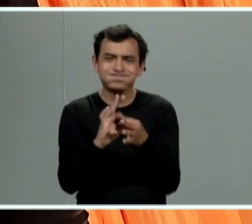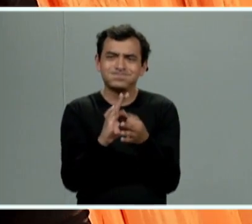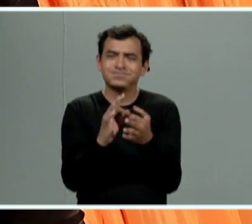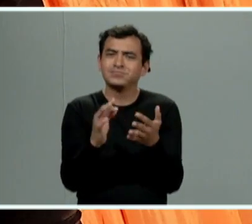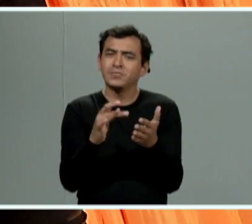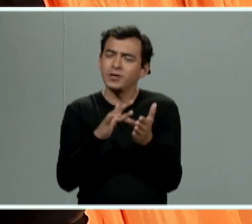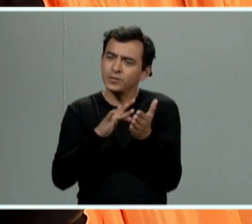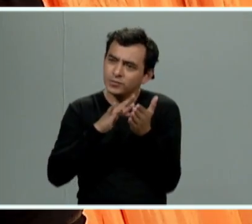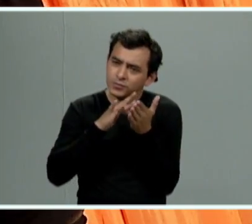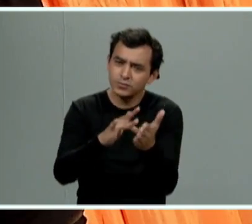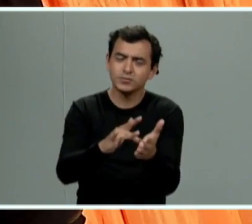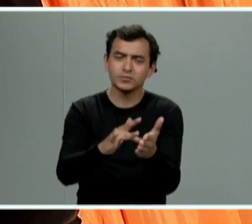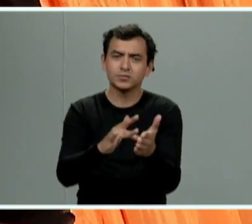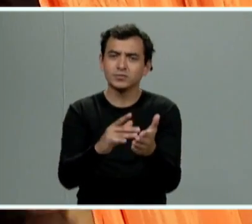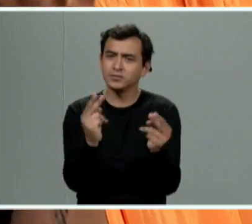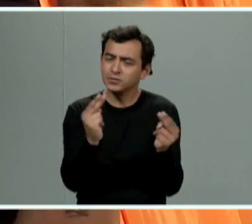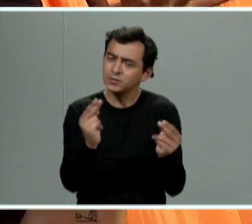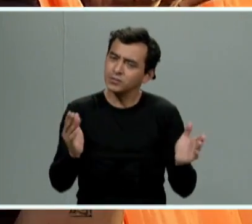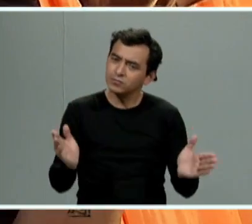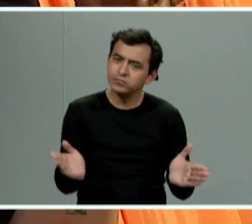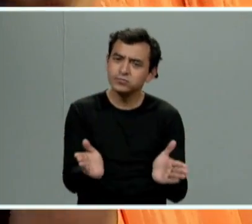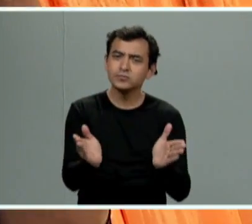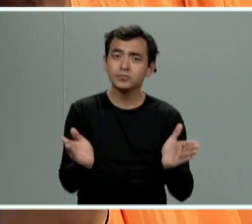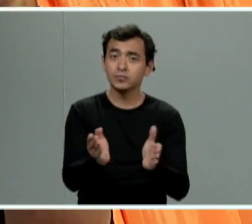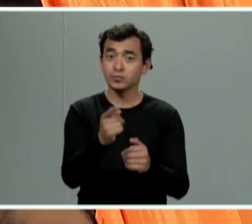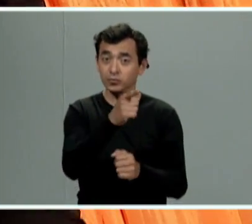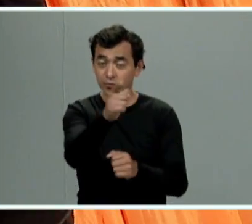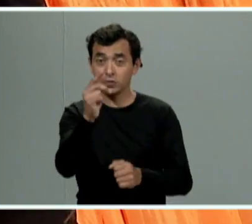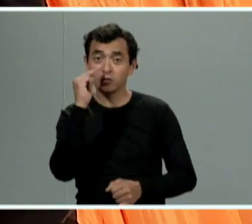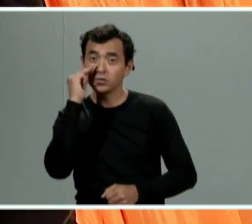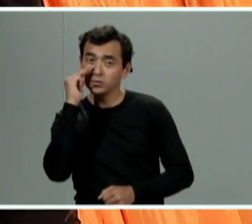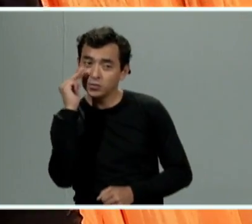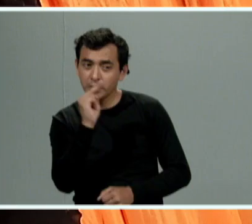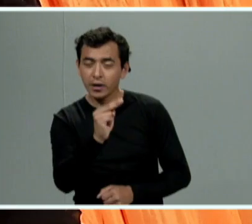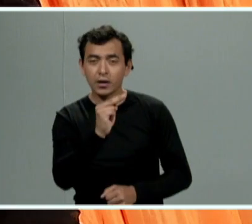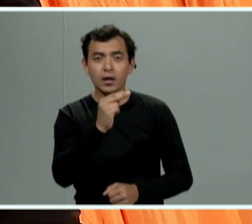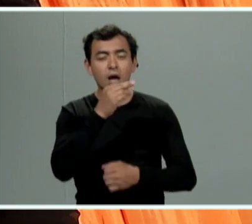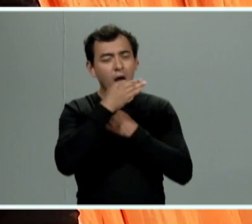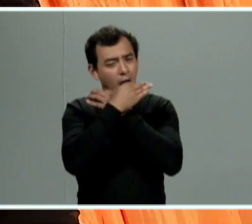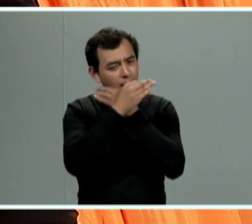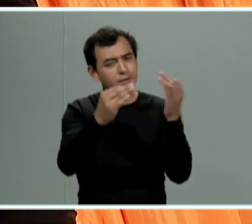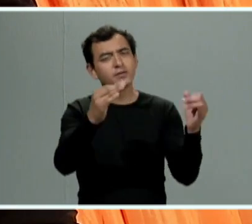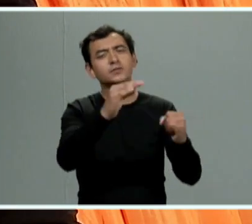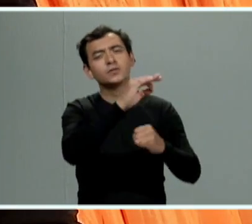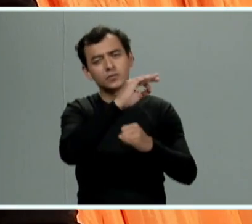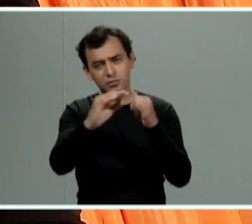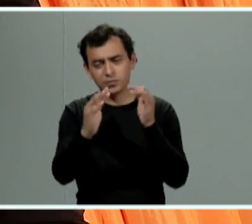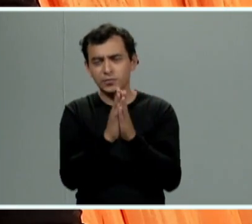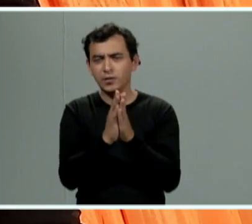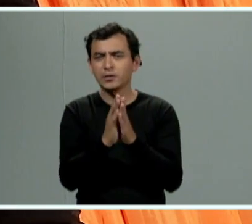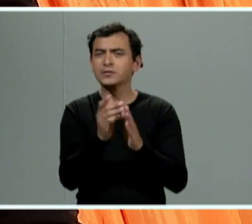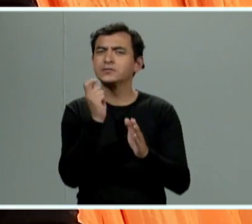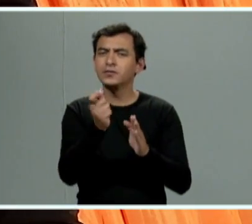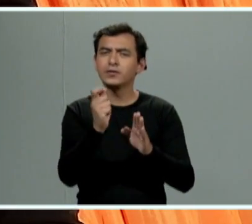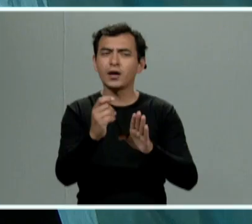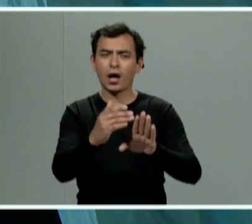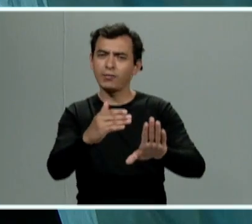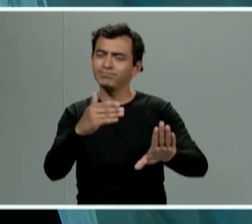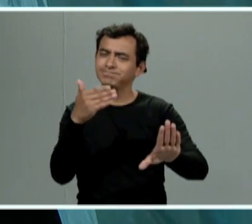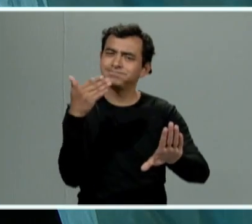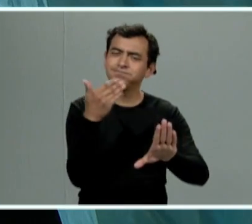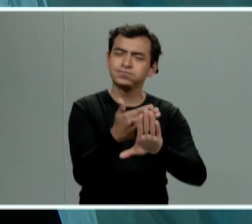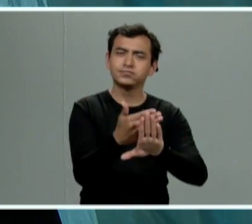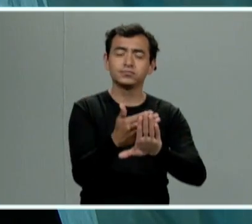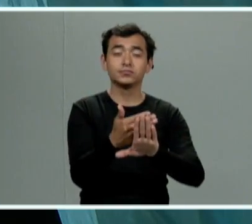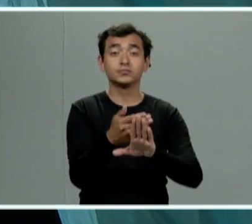fomentar también para que nos estén viendo un mensaje final por favor sobre la violencia física mensaje final sería